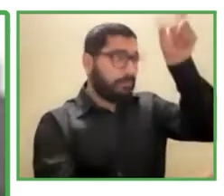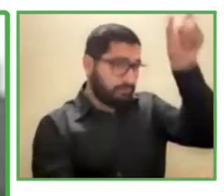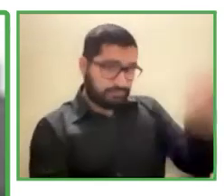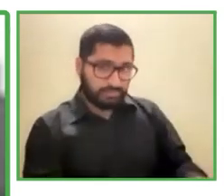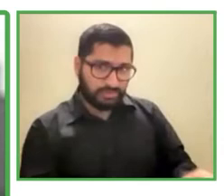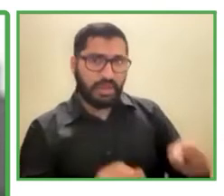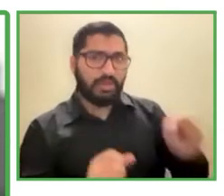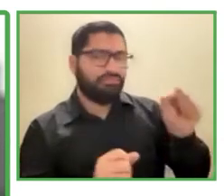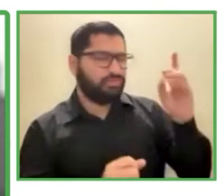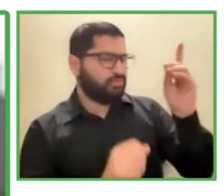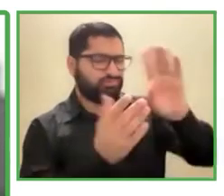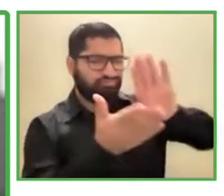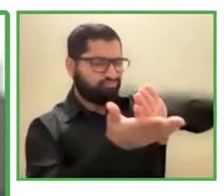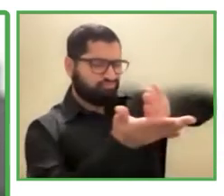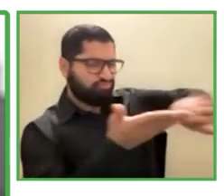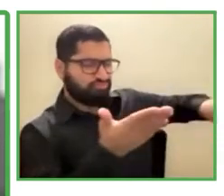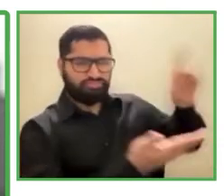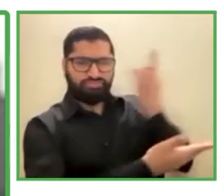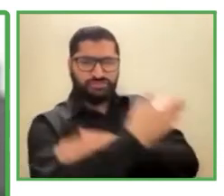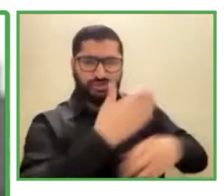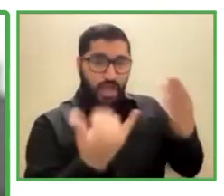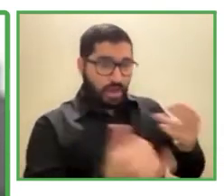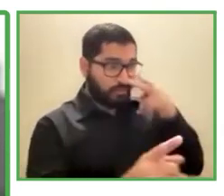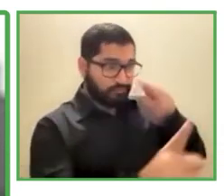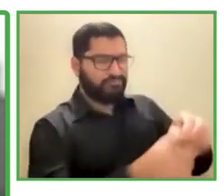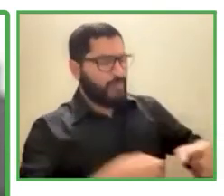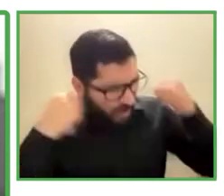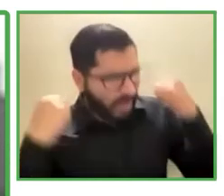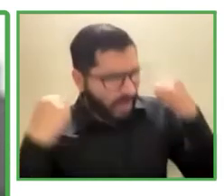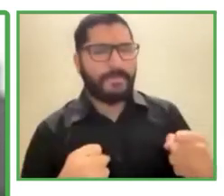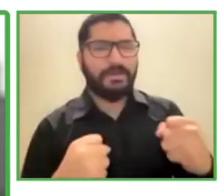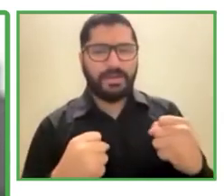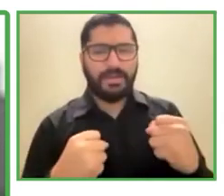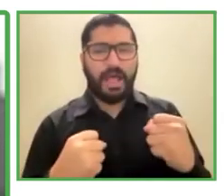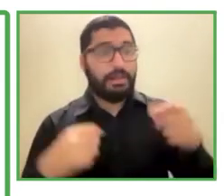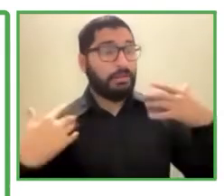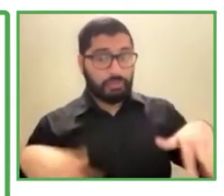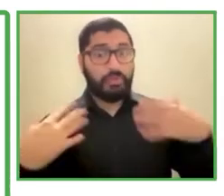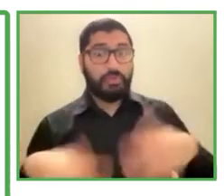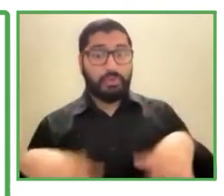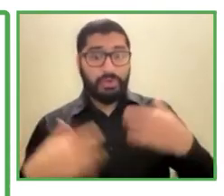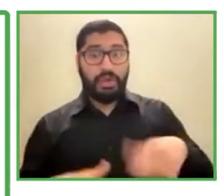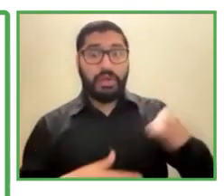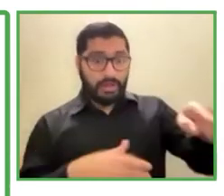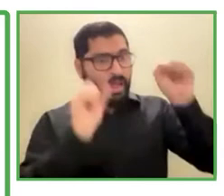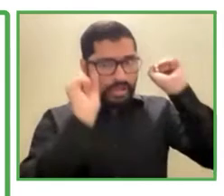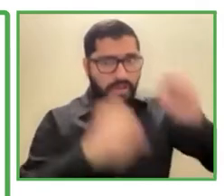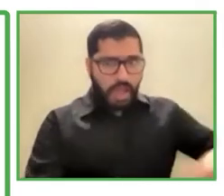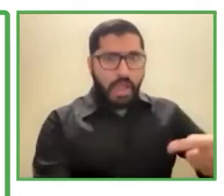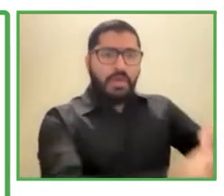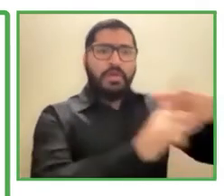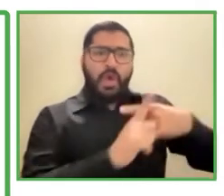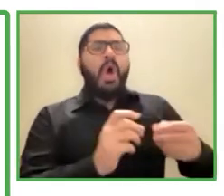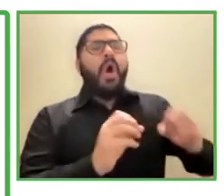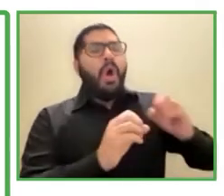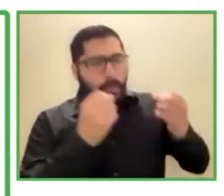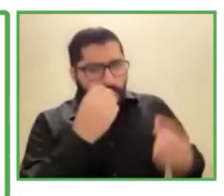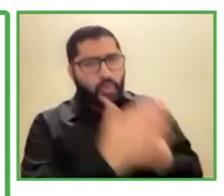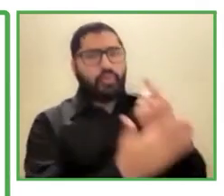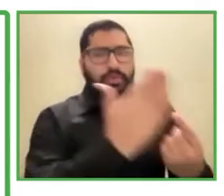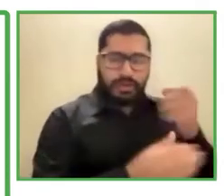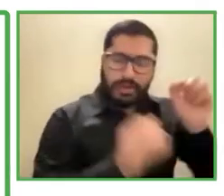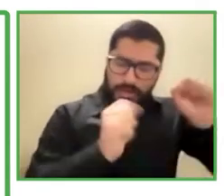oportunidad de compartir con ellos, ¿no es cierto?, grandes experiencias. Como, por ejemplo, la que aquí